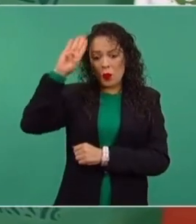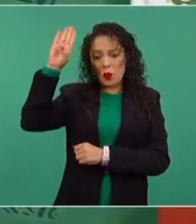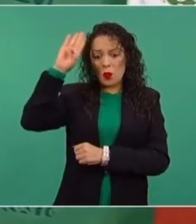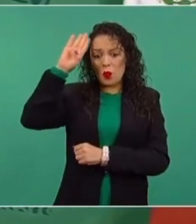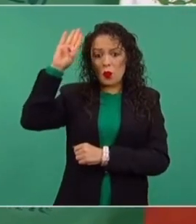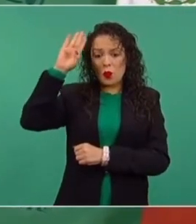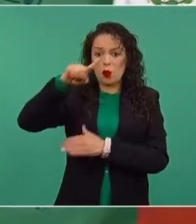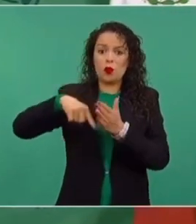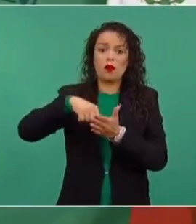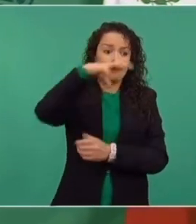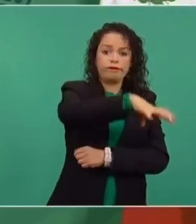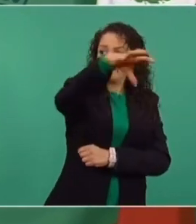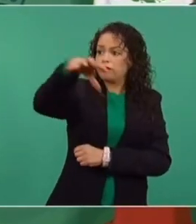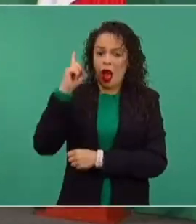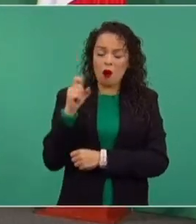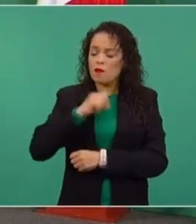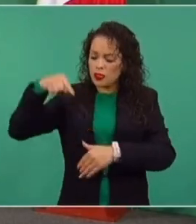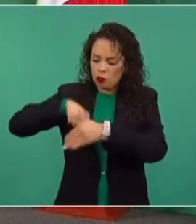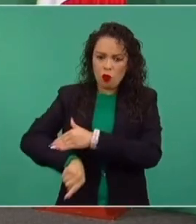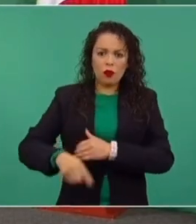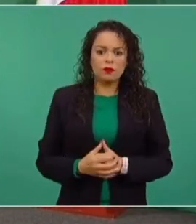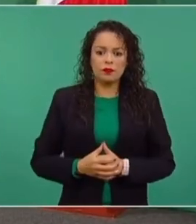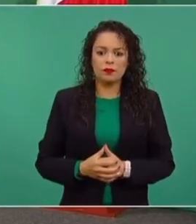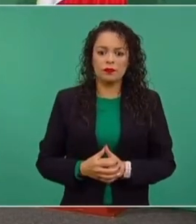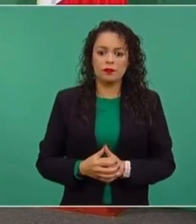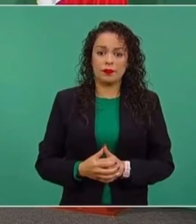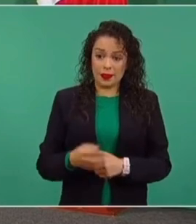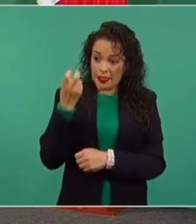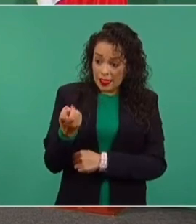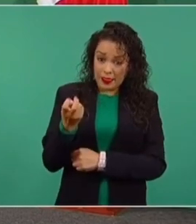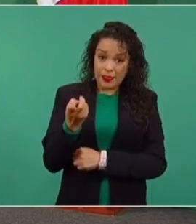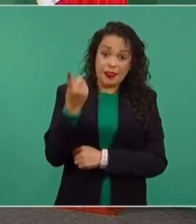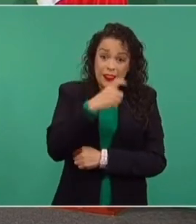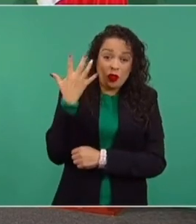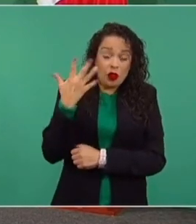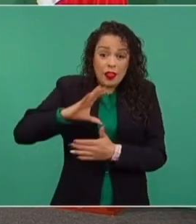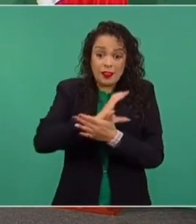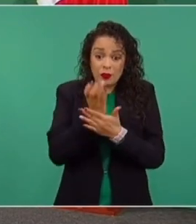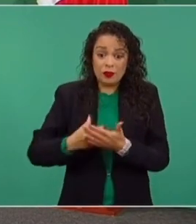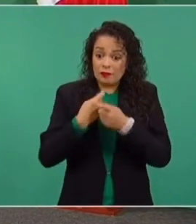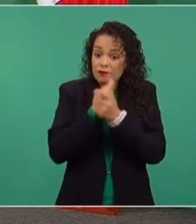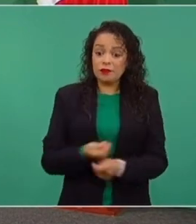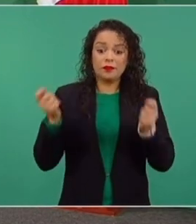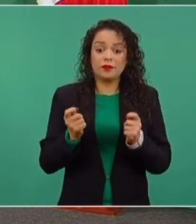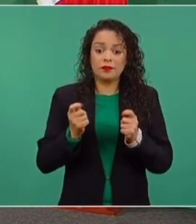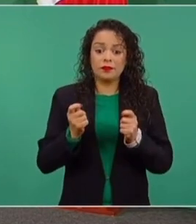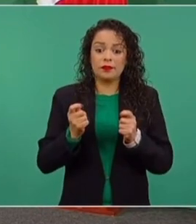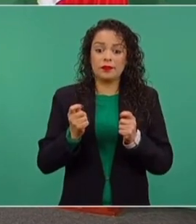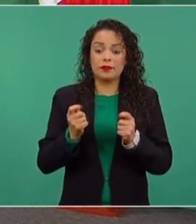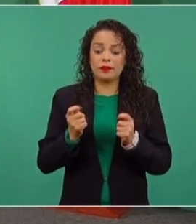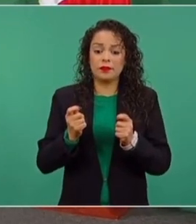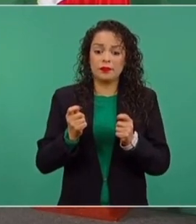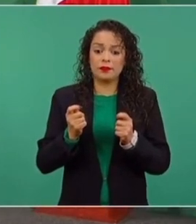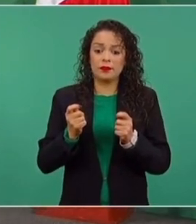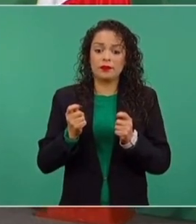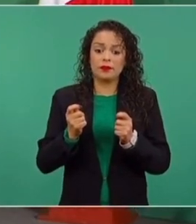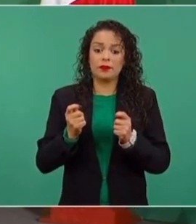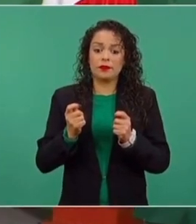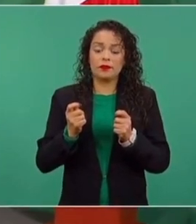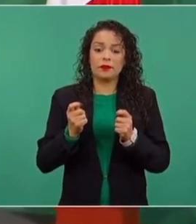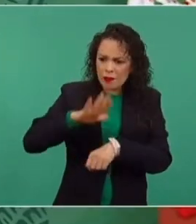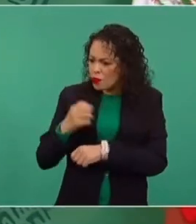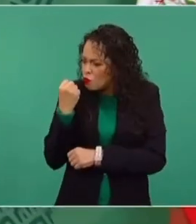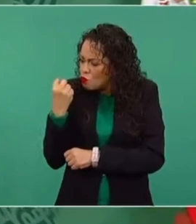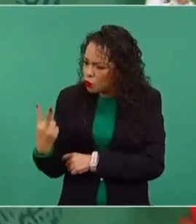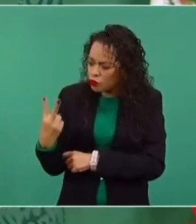entregar para la explotación de petróleo. Y saben que de esos 110 sólo están produciendo